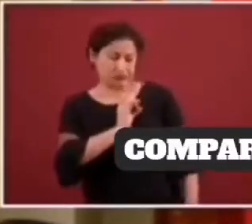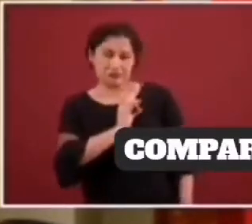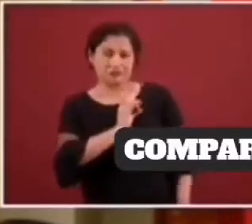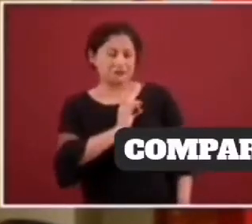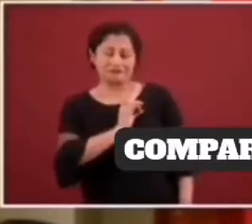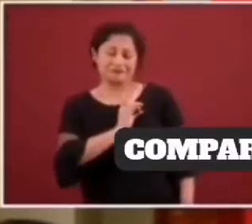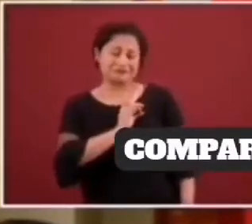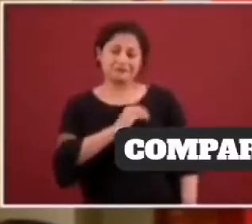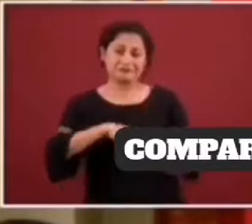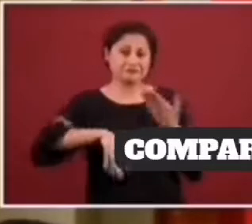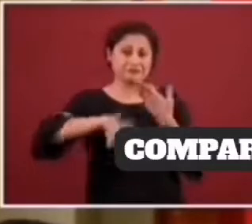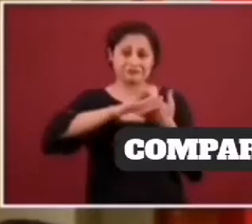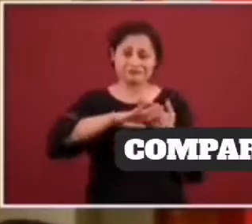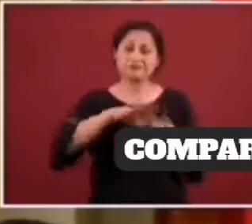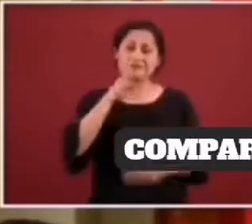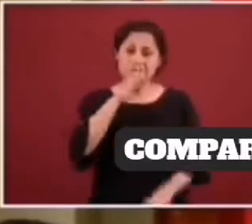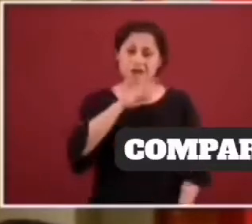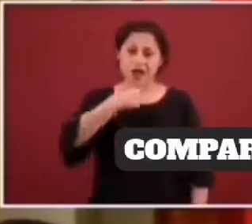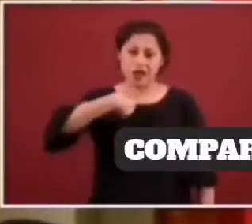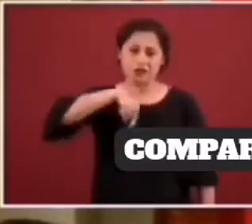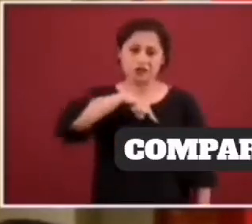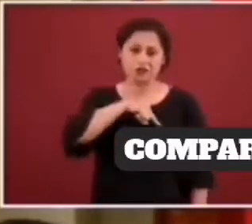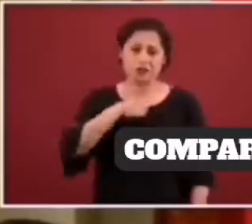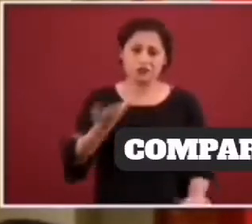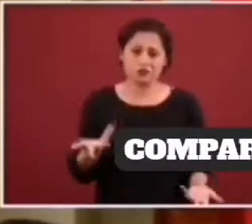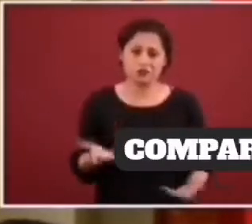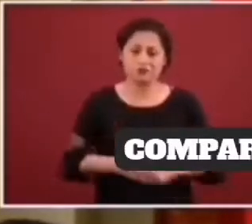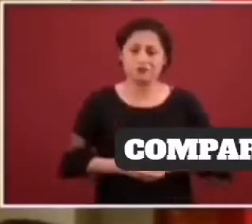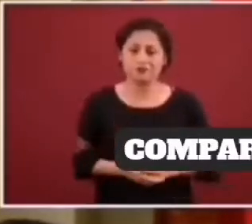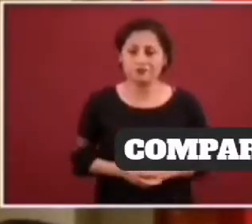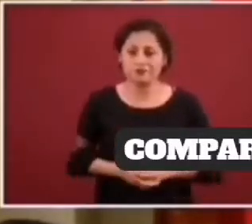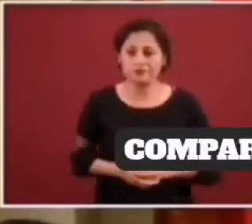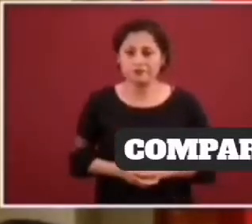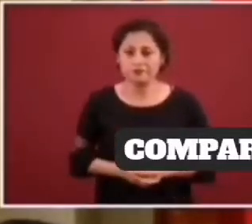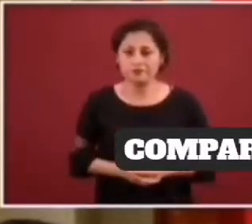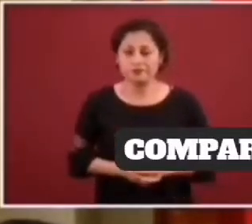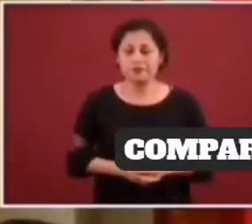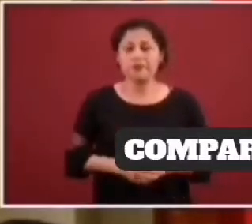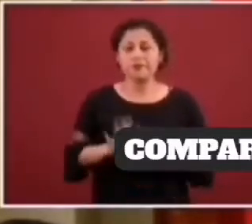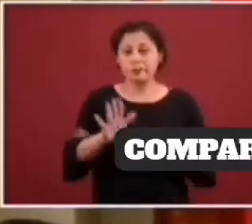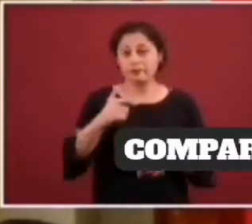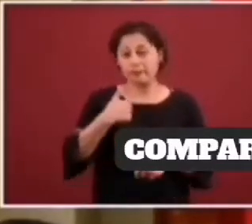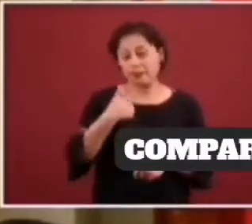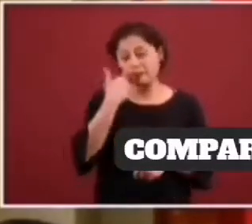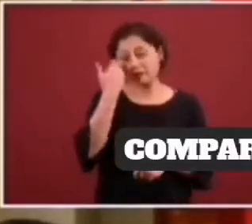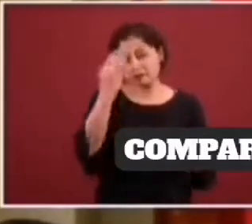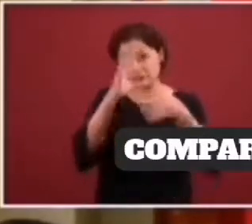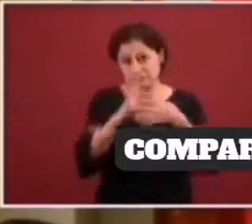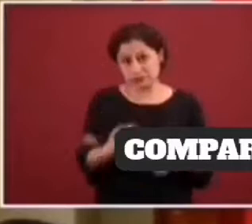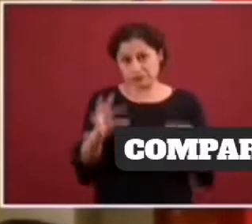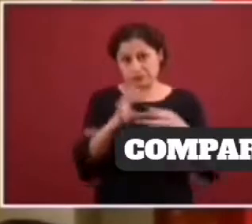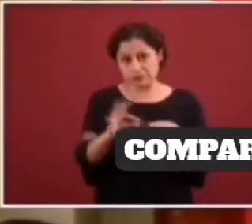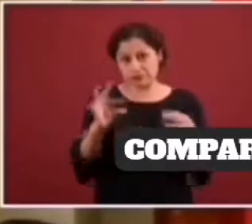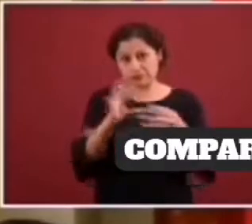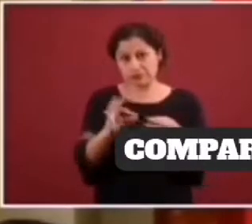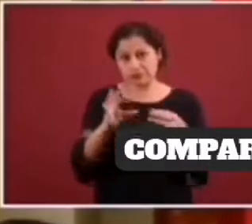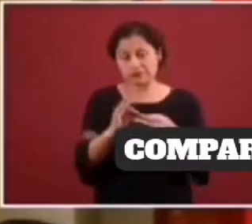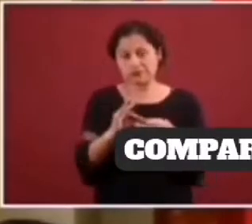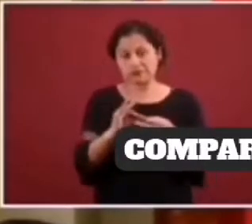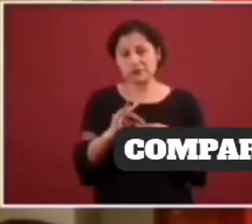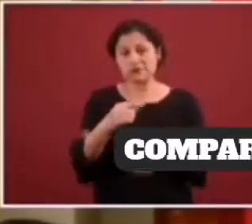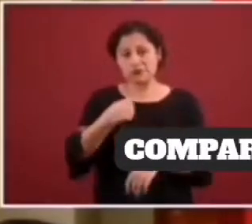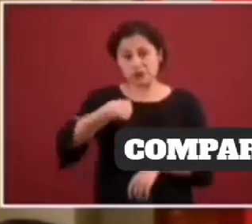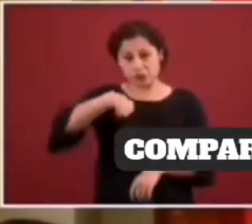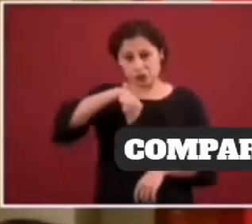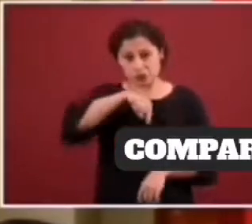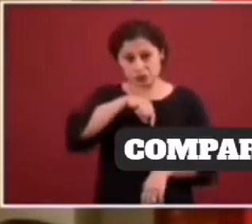Les quiero compartir para finalizar que las personas que atendemos a